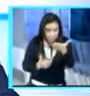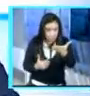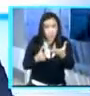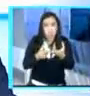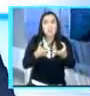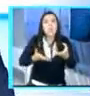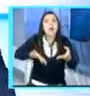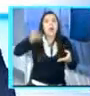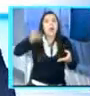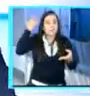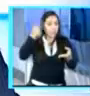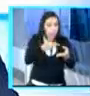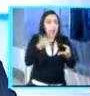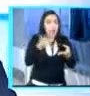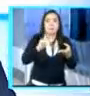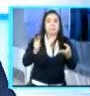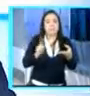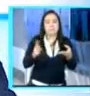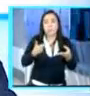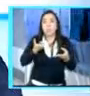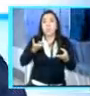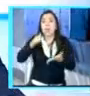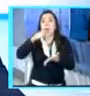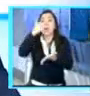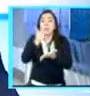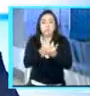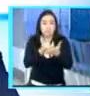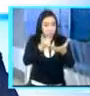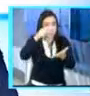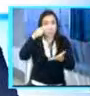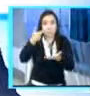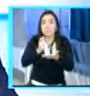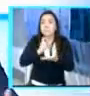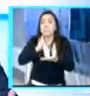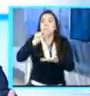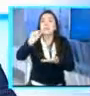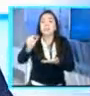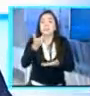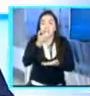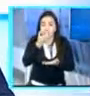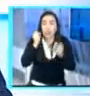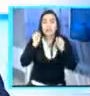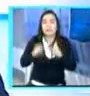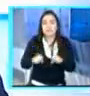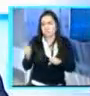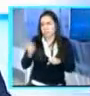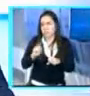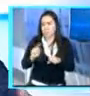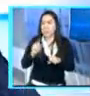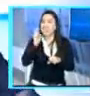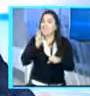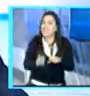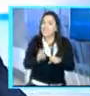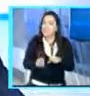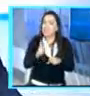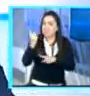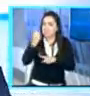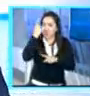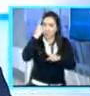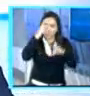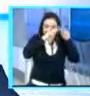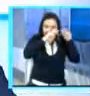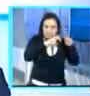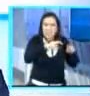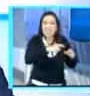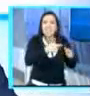el gobierno está completamente descalificado, entonces eso sería un suicidio político. Lo que se podría hacer es atacar la informalidad, que lo han dicho